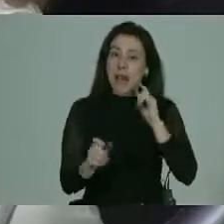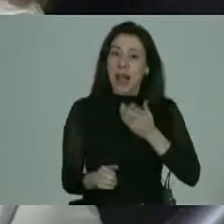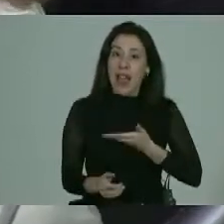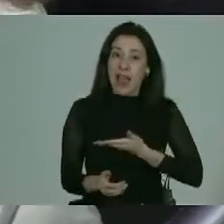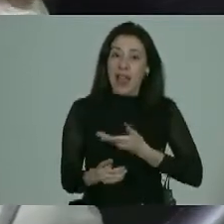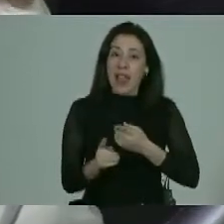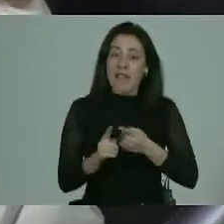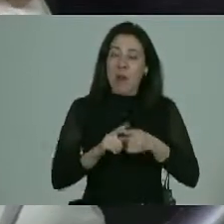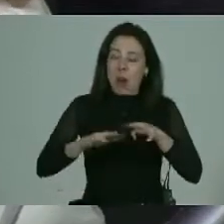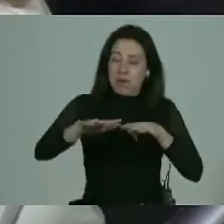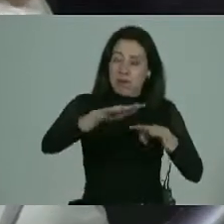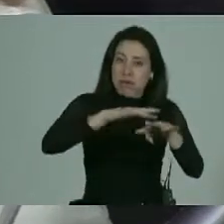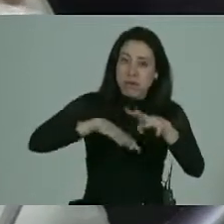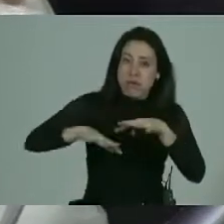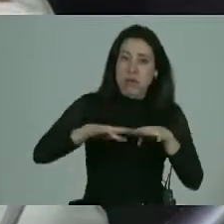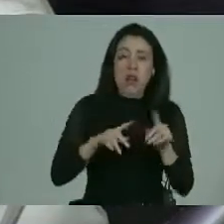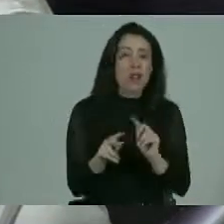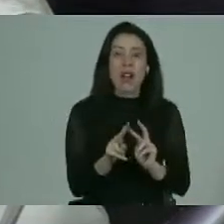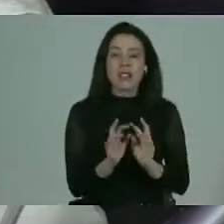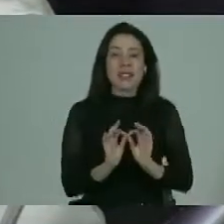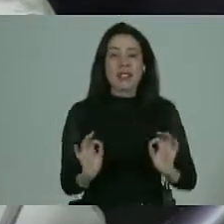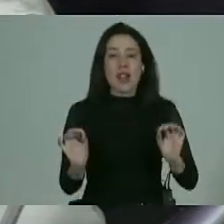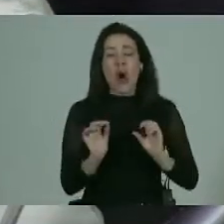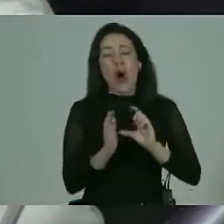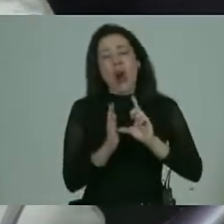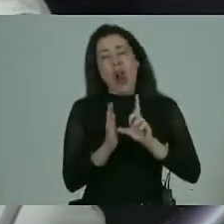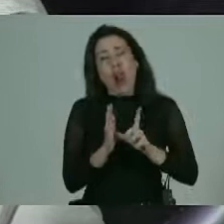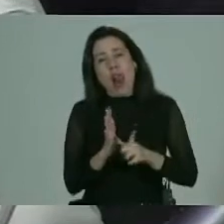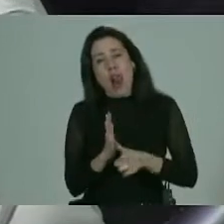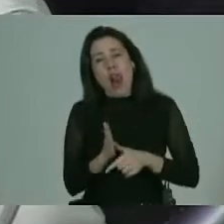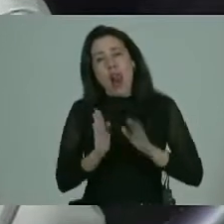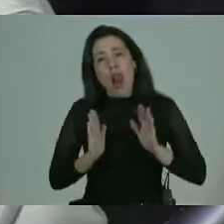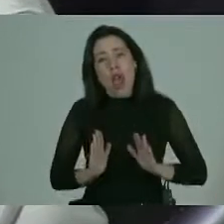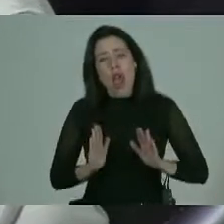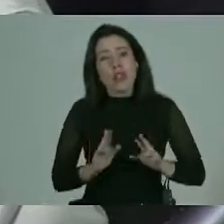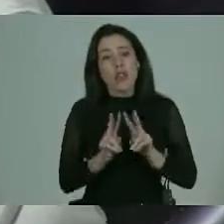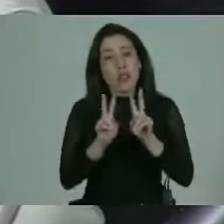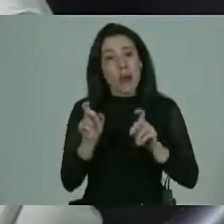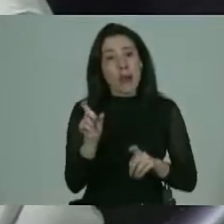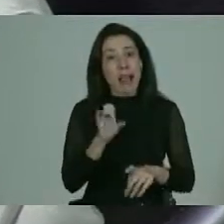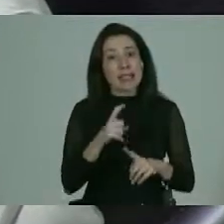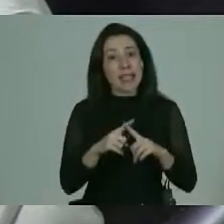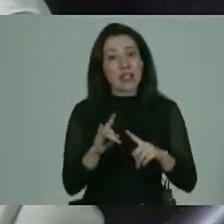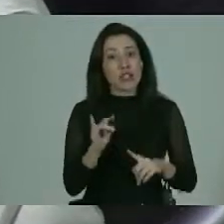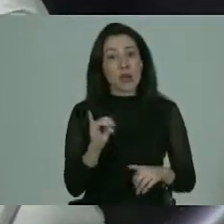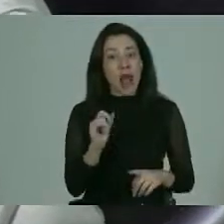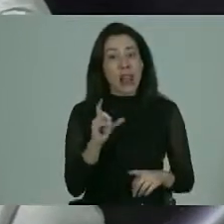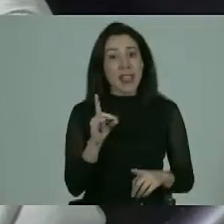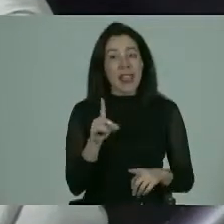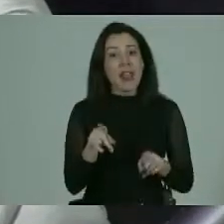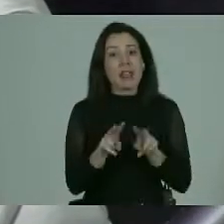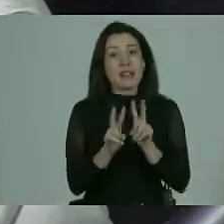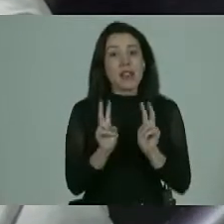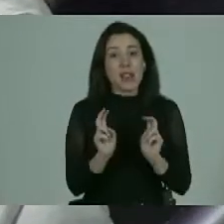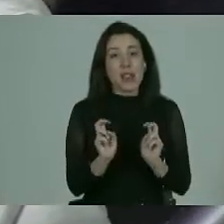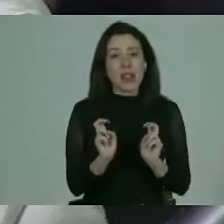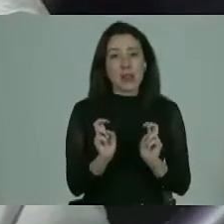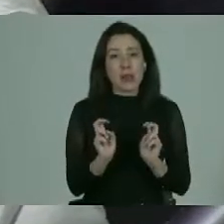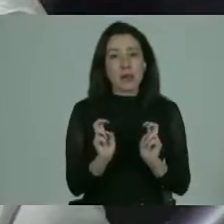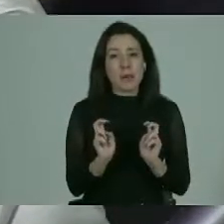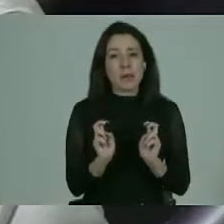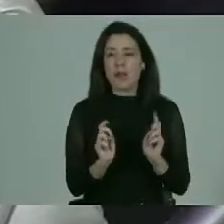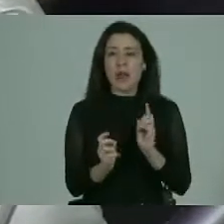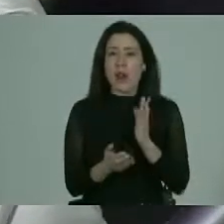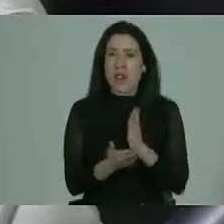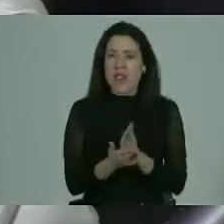tienen que mover la maquinaria no se mueve o se mueve muy lentamente y el tema de la sexualidad es un tema que yo digo ni